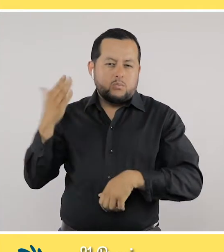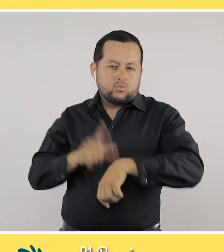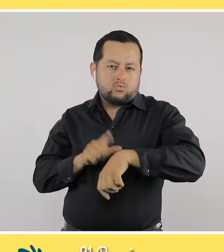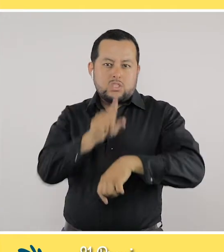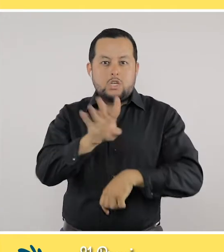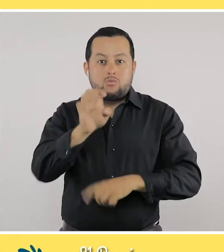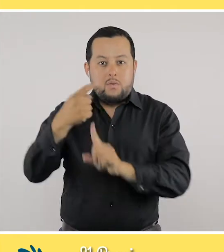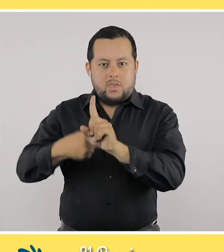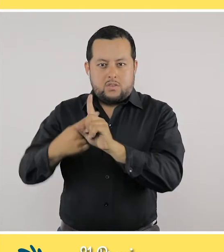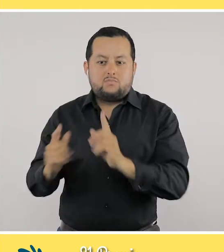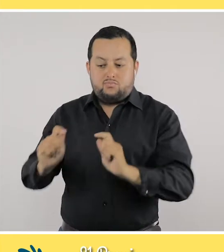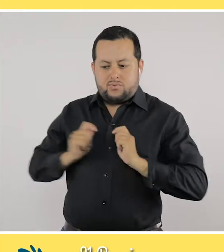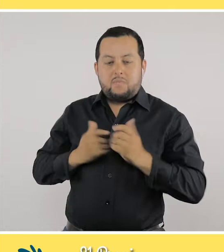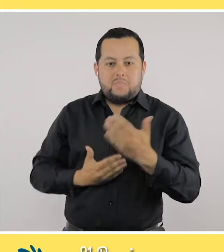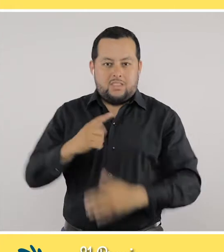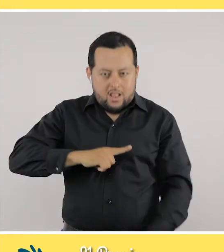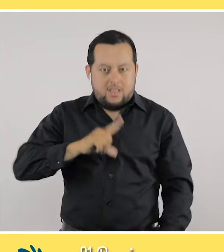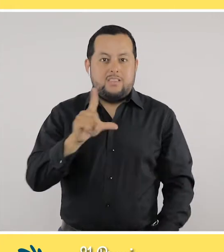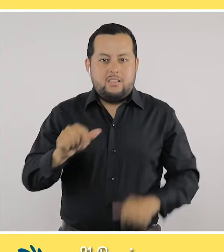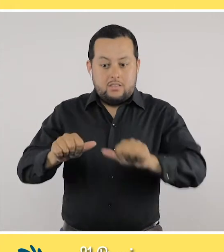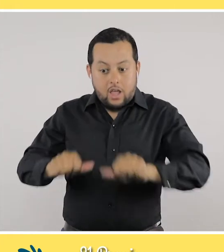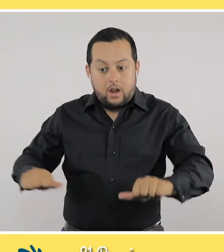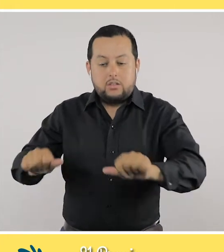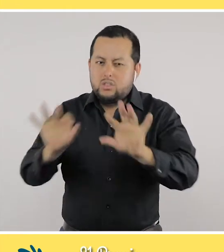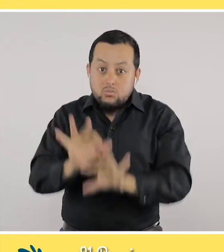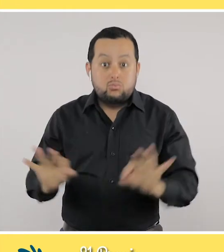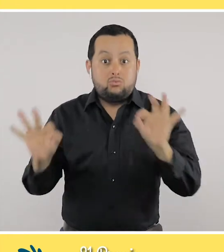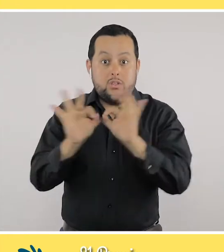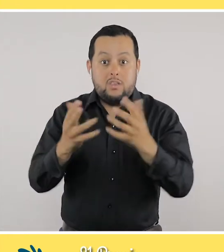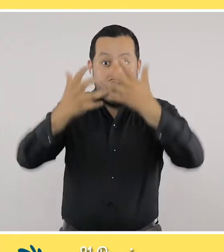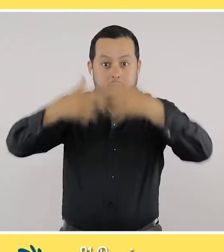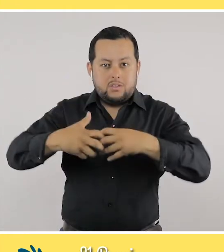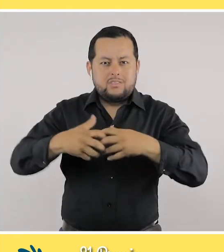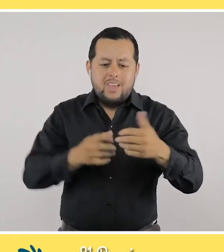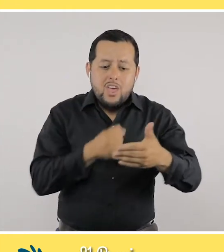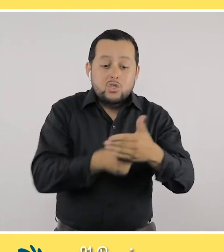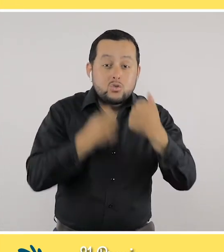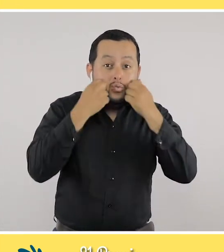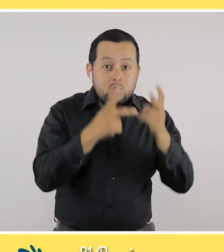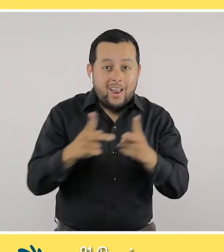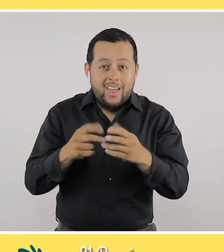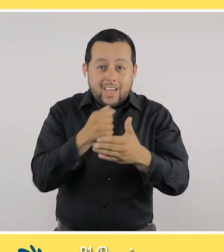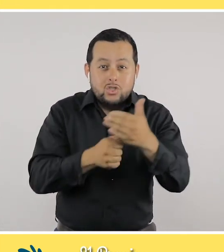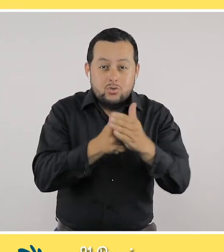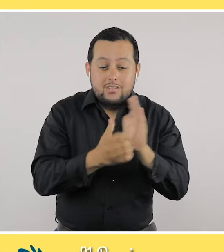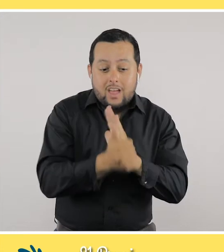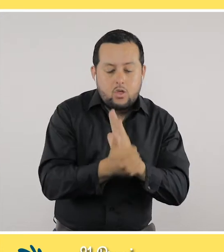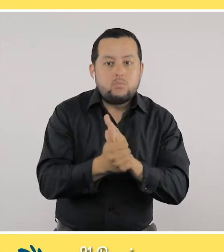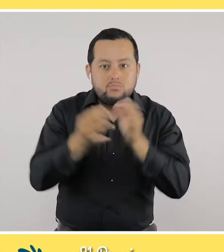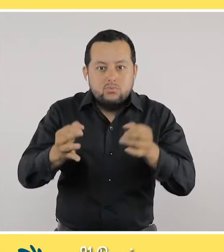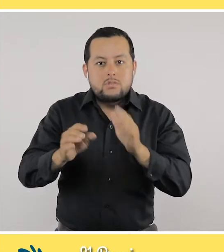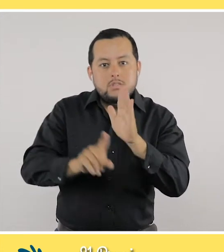meses tuve la oportunidad de empezar a liderar una de las áreas más importantes de la compañía. No es la gestión humana ni la gestión del talento, sino el